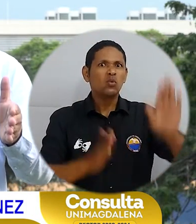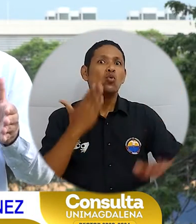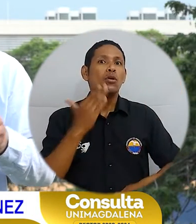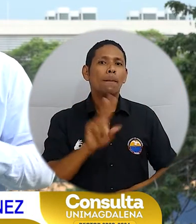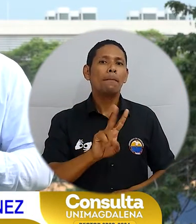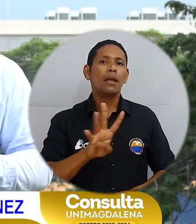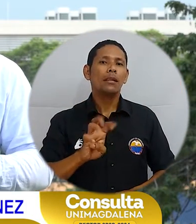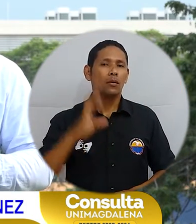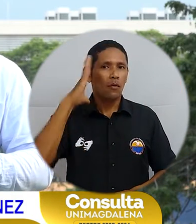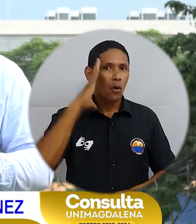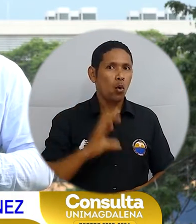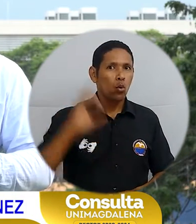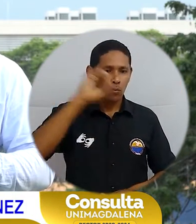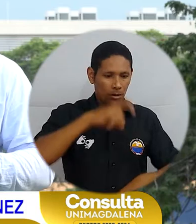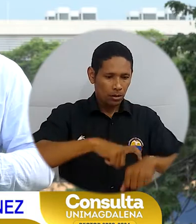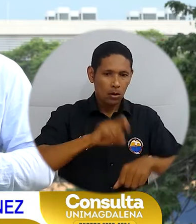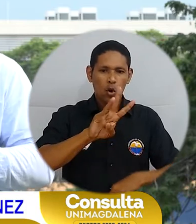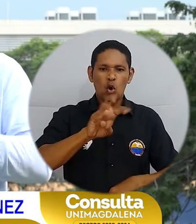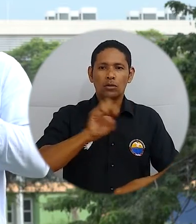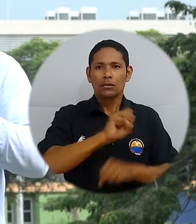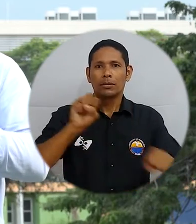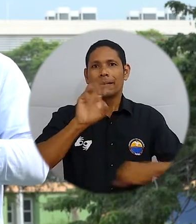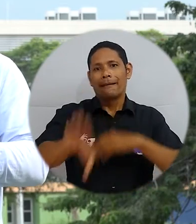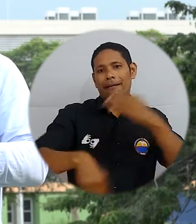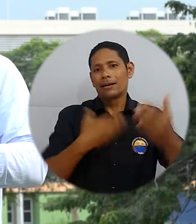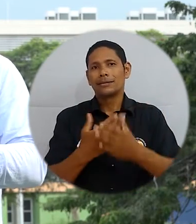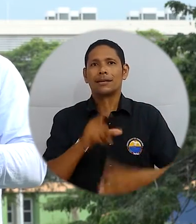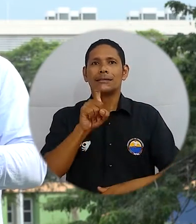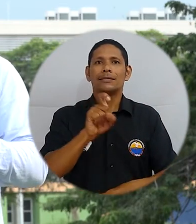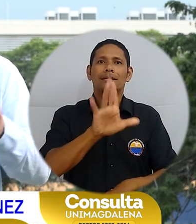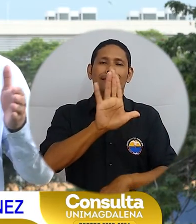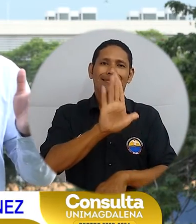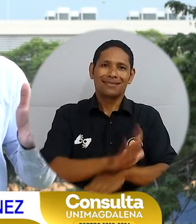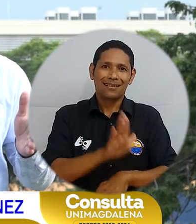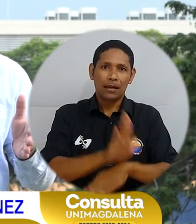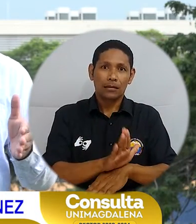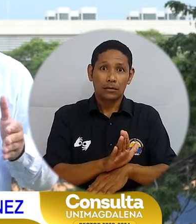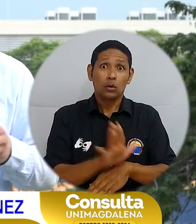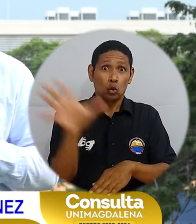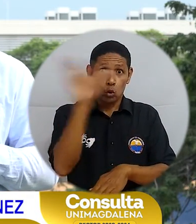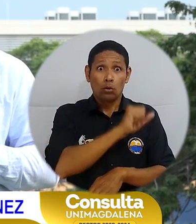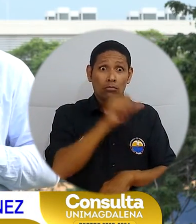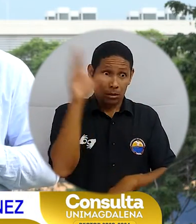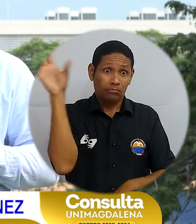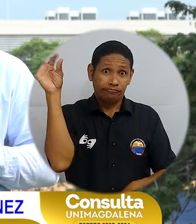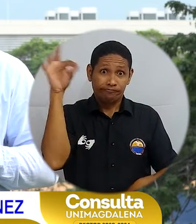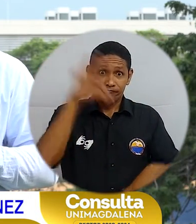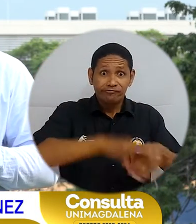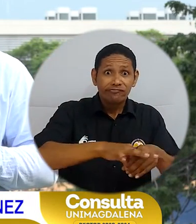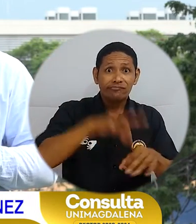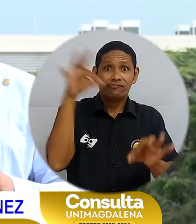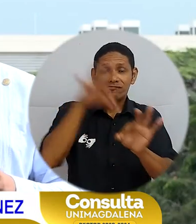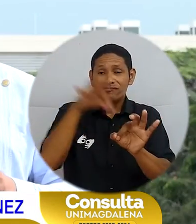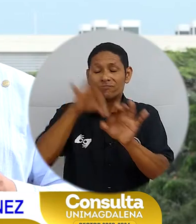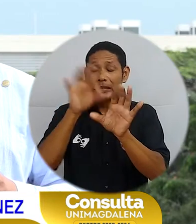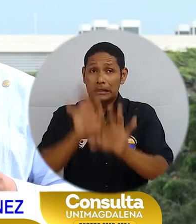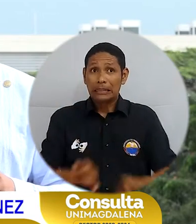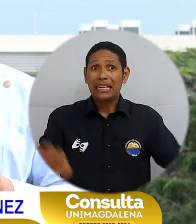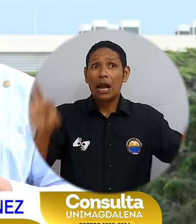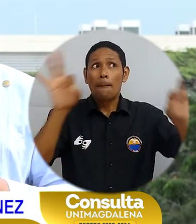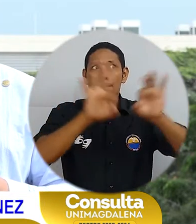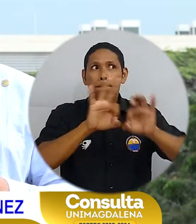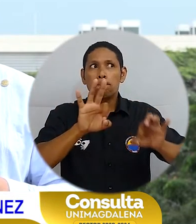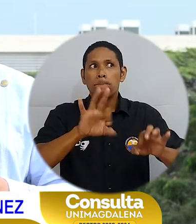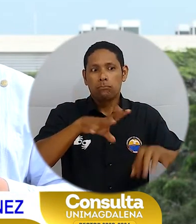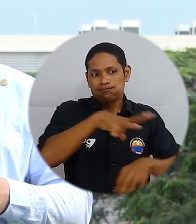que participe el próximo 29 de octubre desde las 8 de la mañana hasta las 6 de la tarde para que así puedan participar